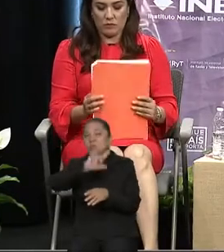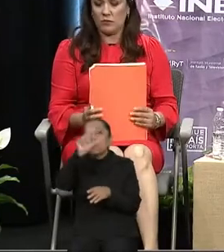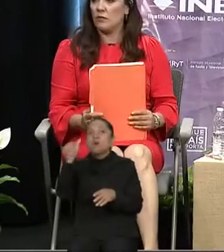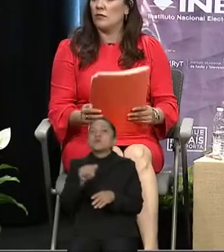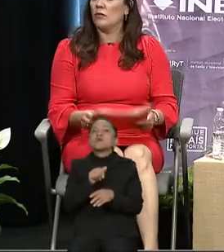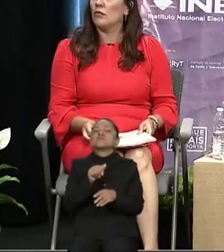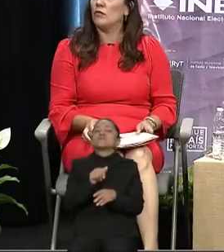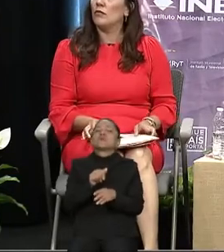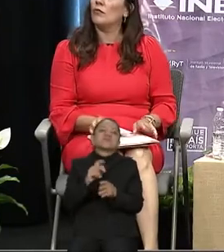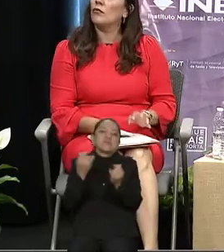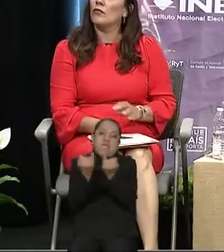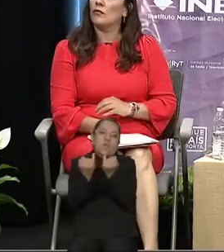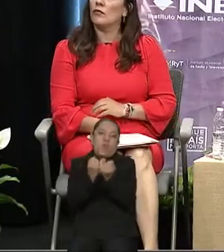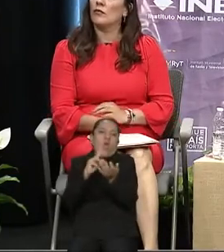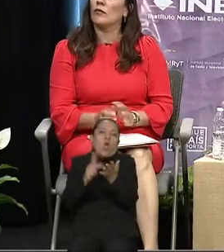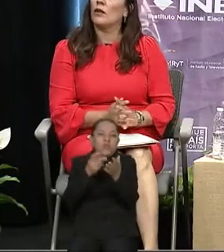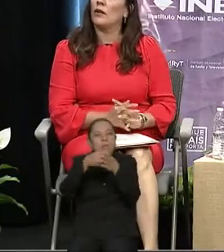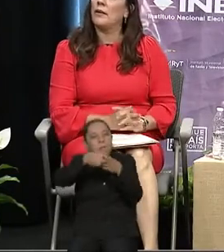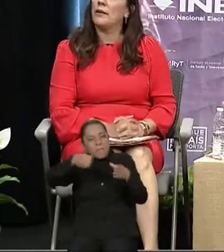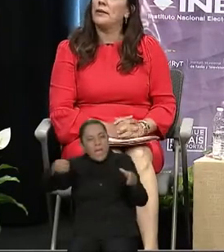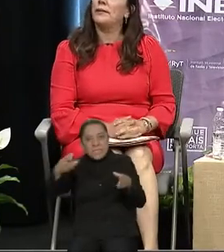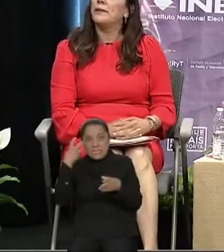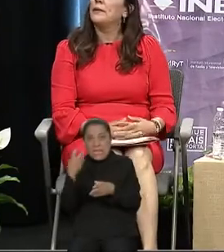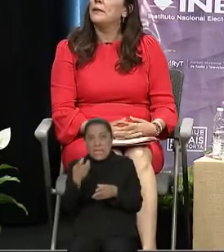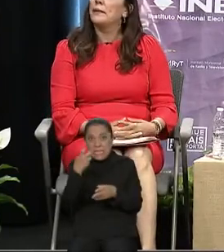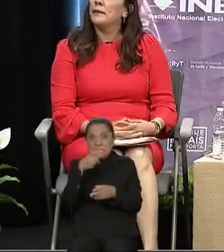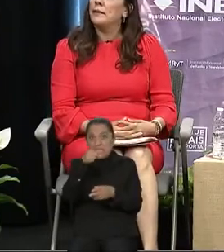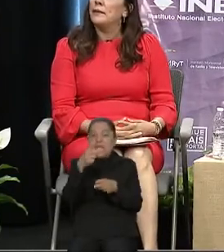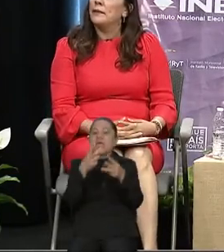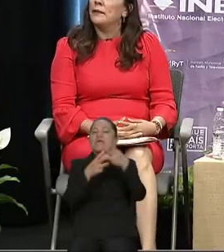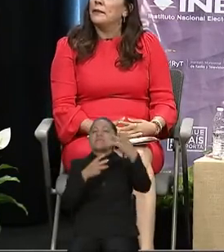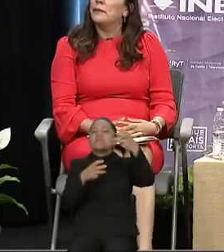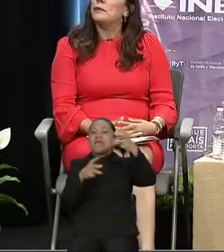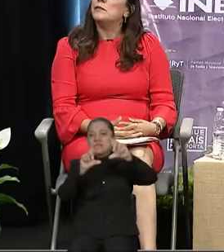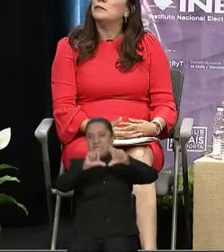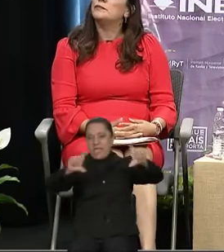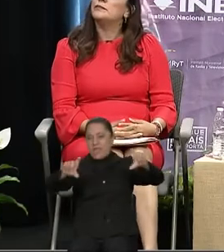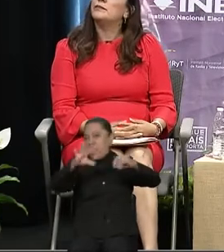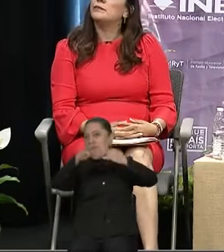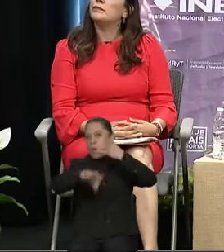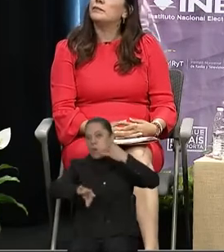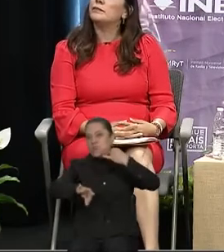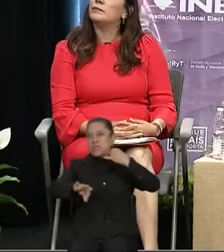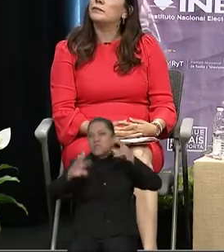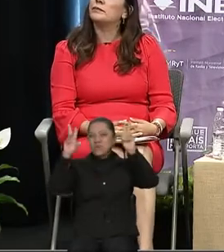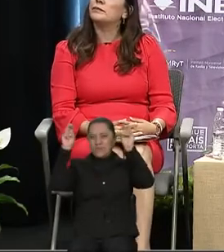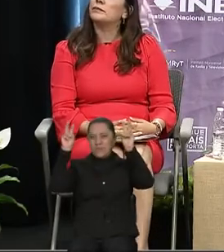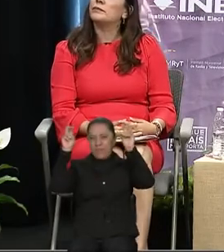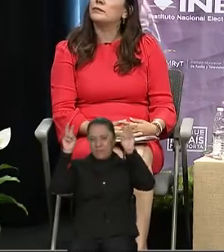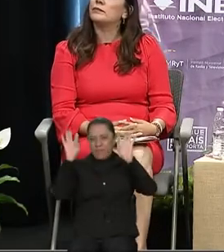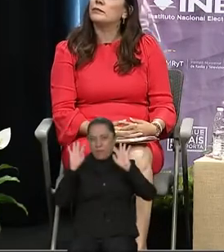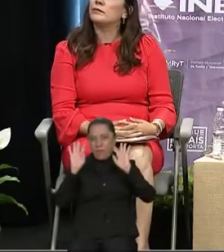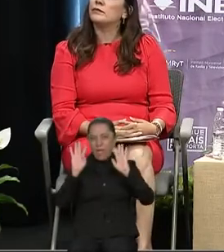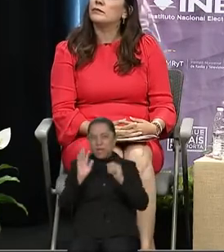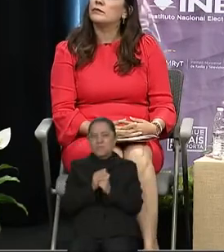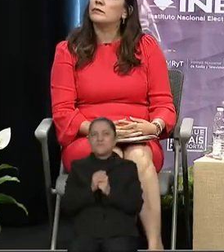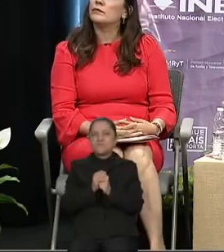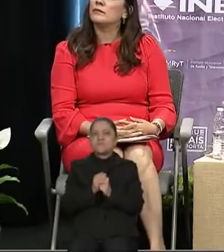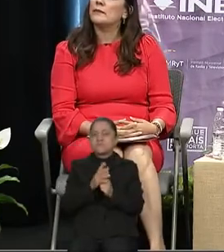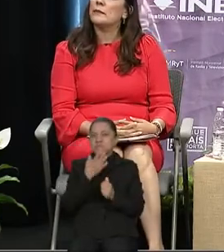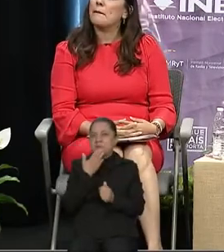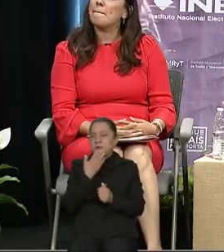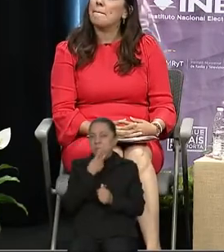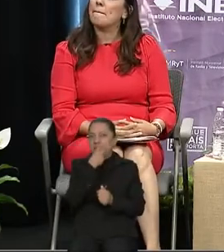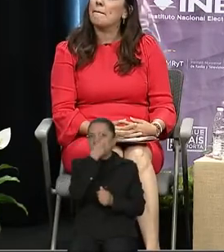correspondiente. Así es, Carlos, esta es la tercera y la última ronda temática, bien, lo señalas en materia